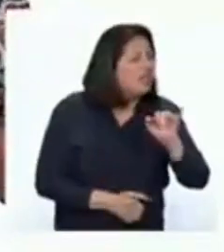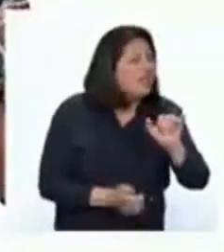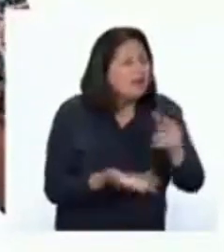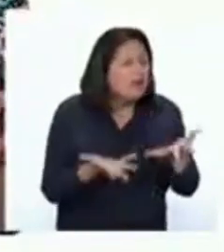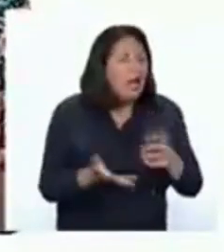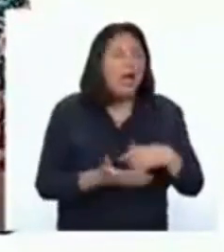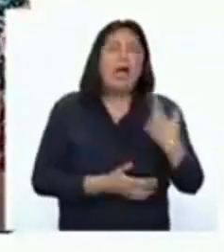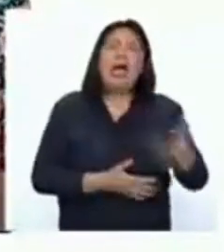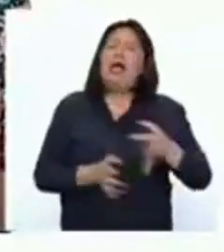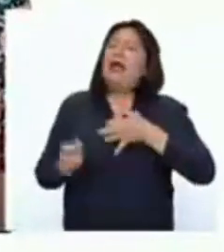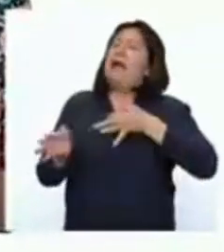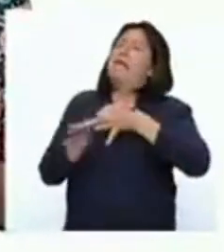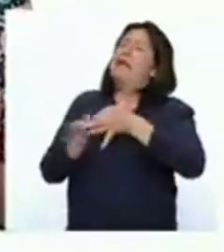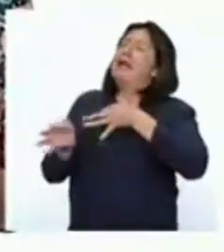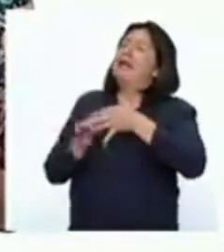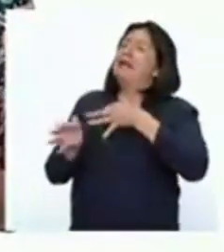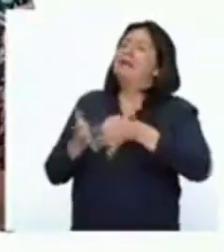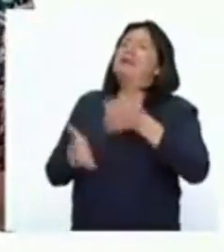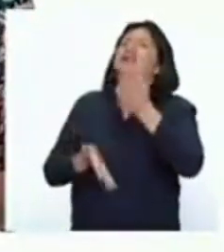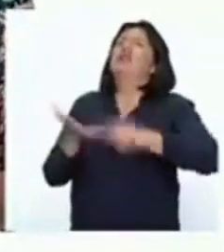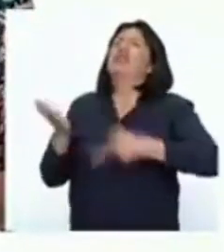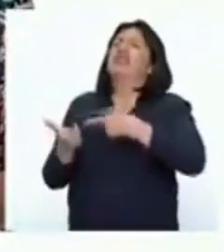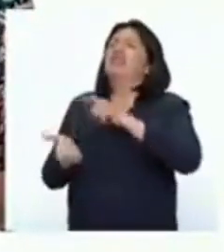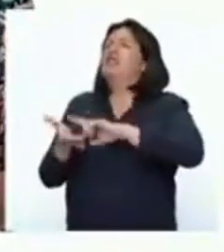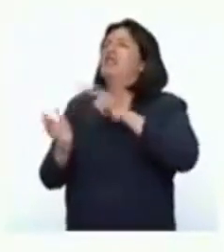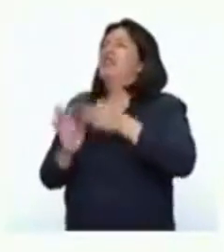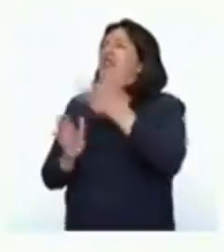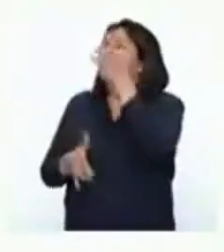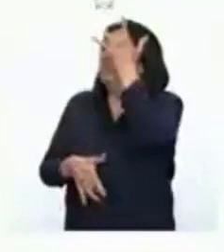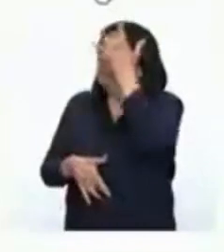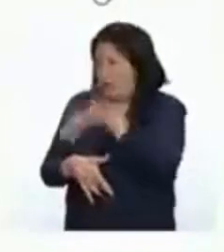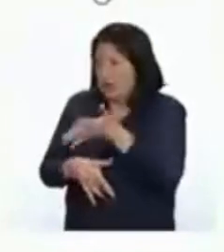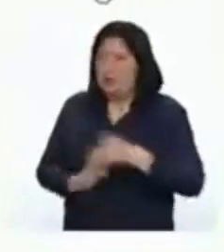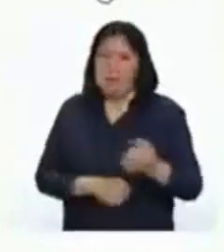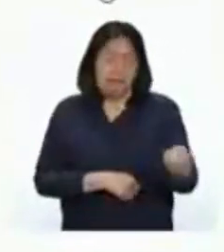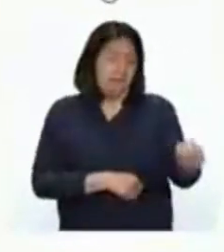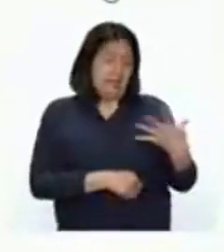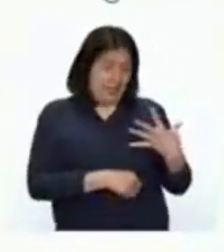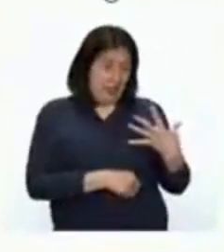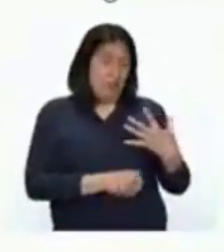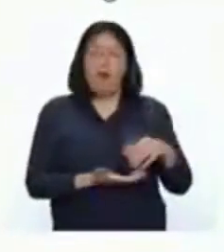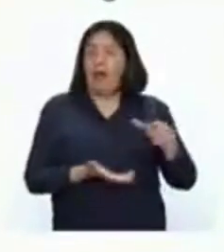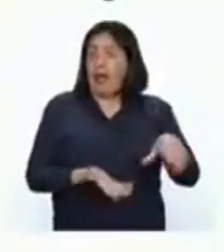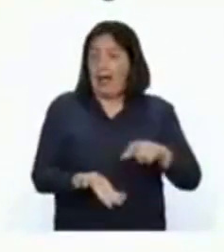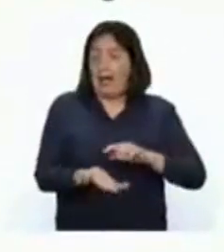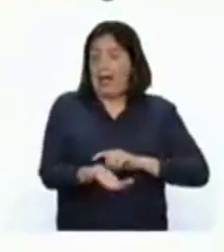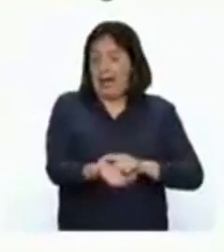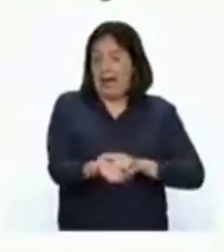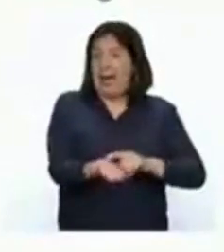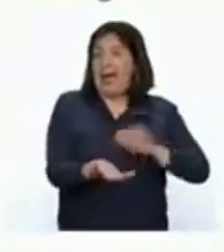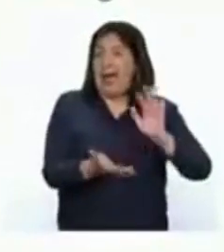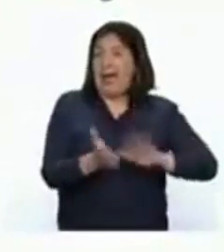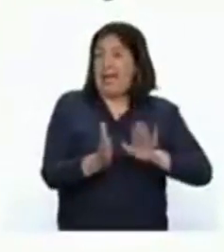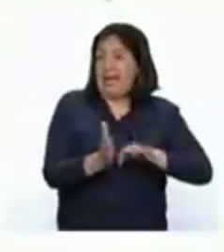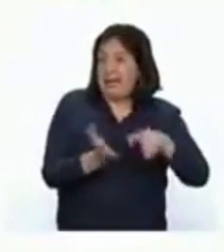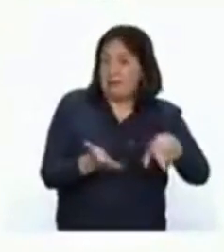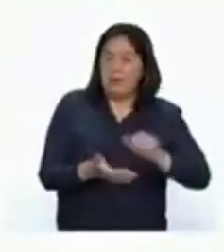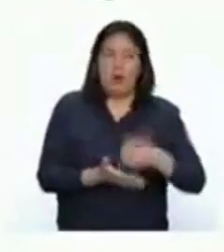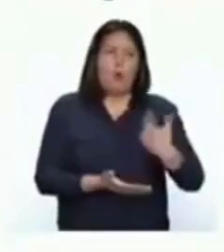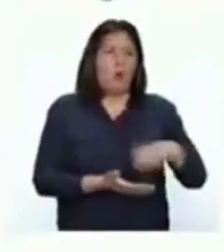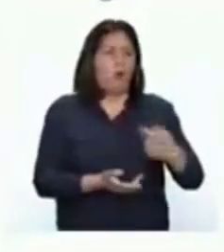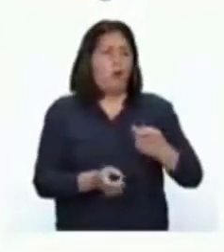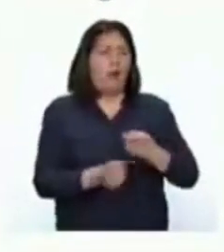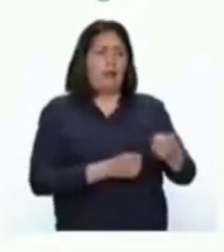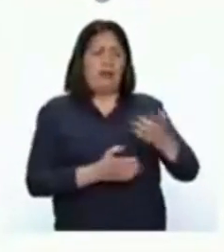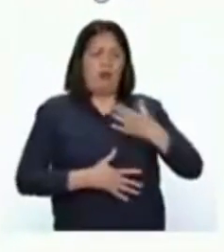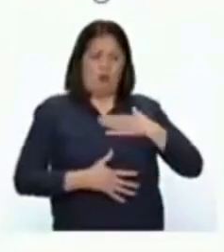ampliamente de lo que trataba esta enfermedad. Me dijo que la anemia es algo que afecta a nuestro cuerpo y que